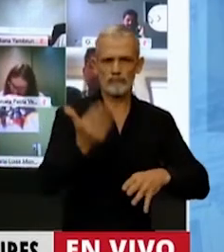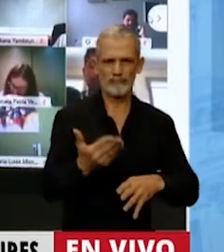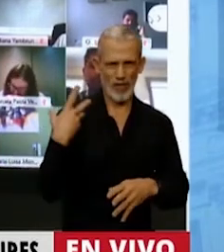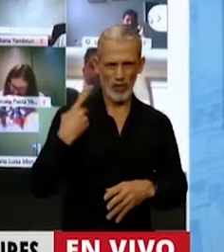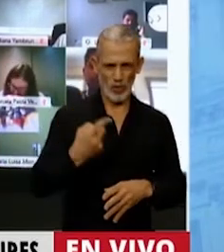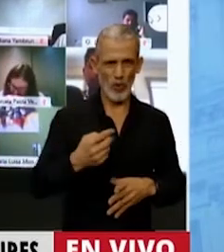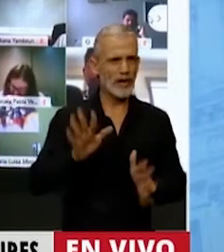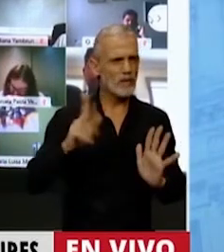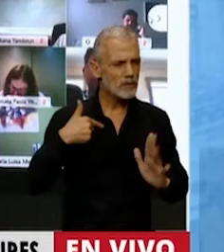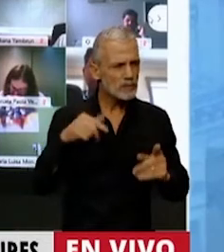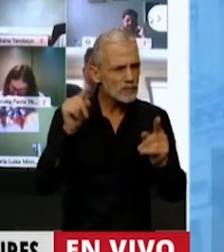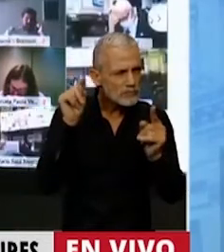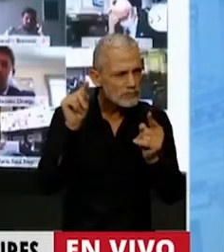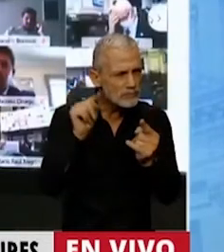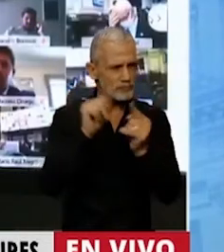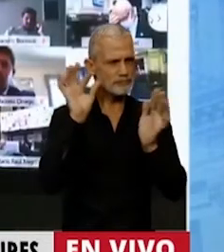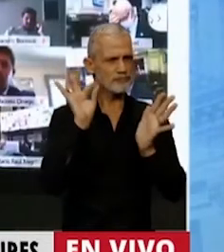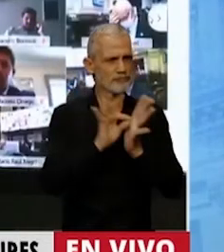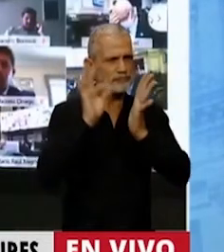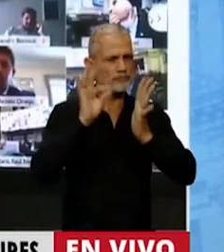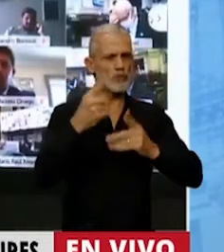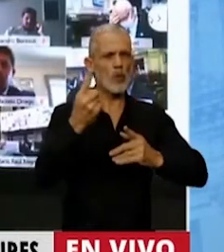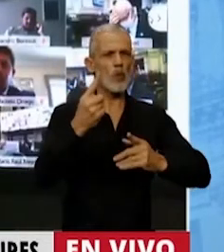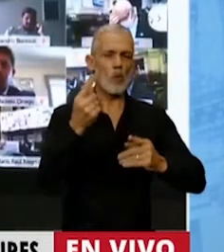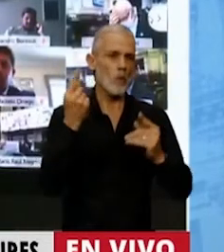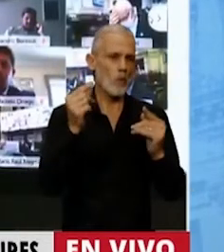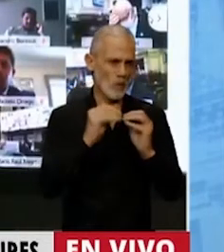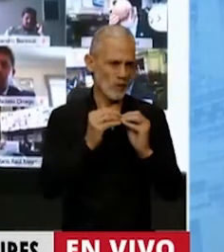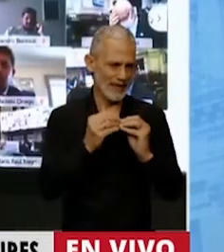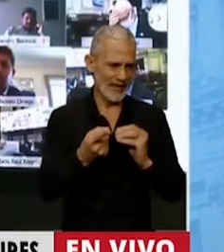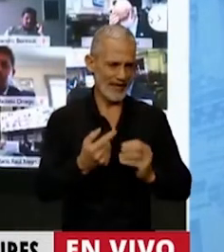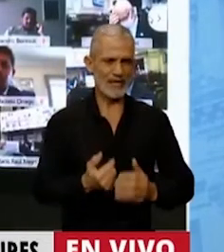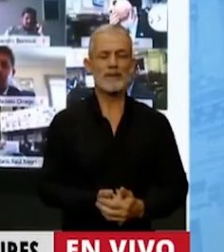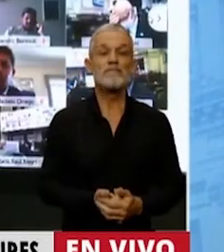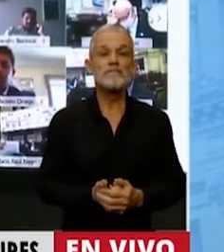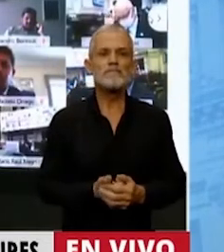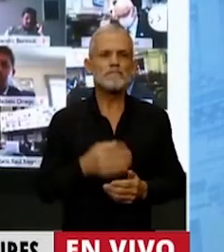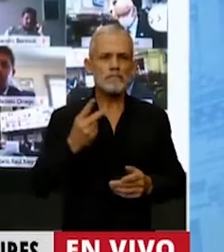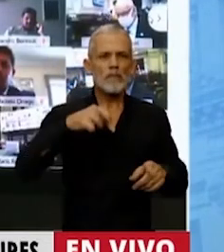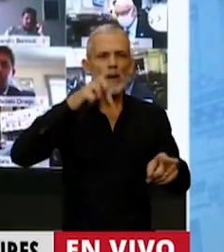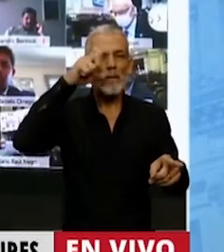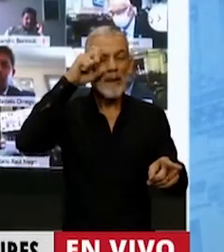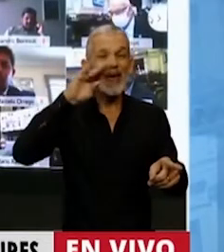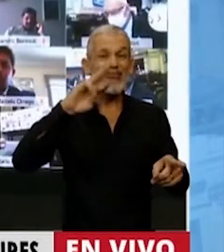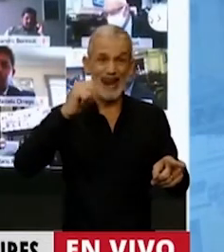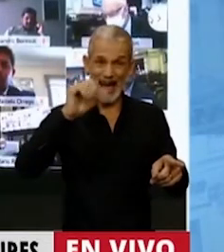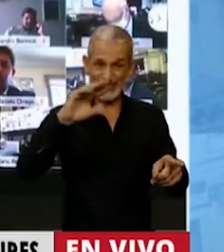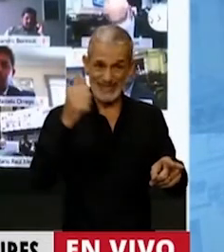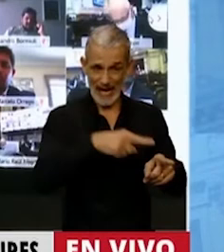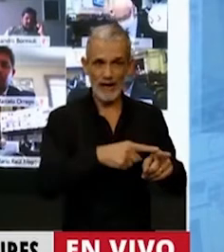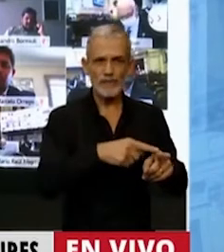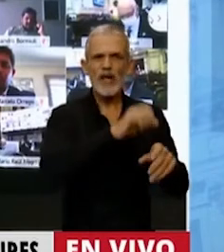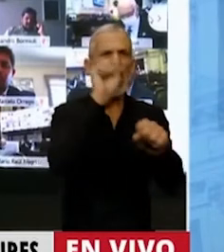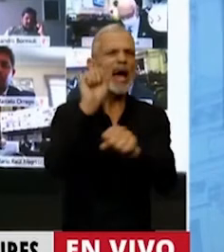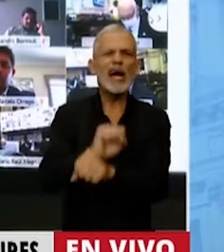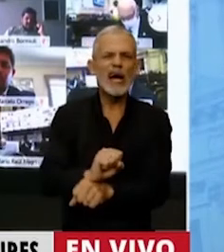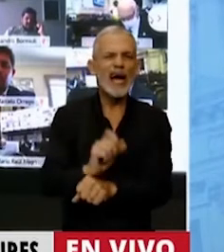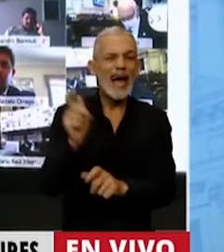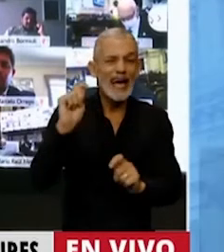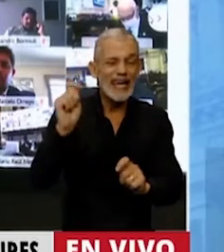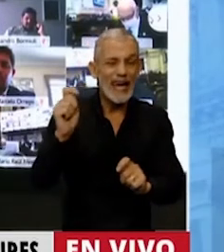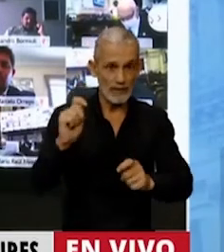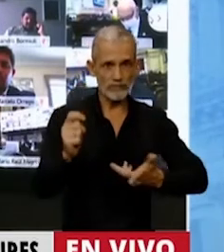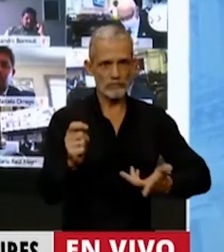Pero yo quiero ser muy precisa con una cuestión, a los Pedraza los metió a la cárcel la movilización